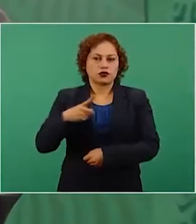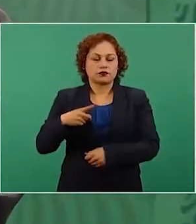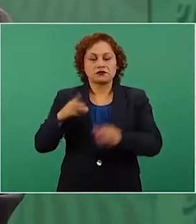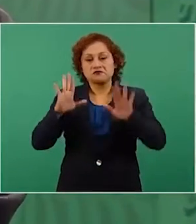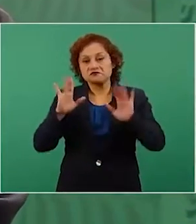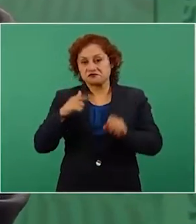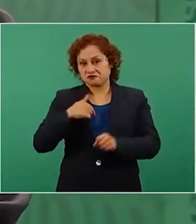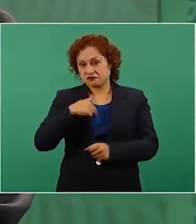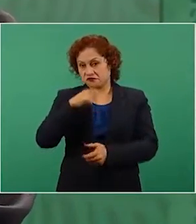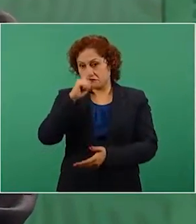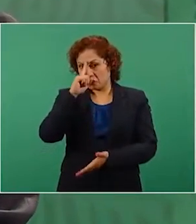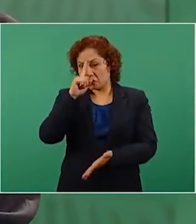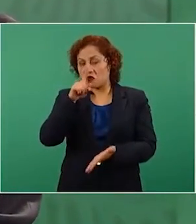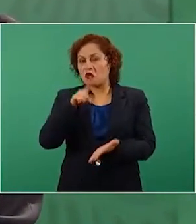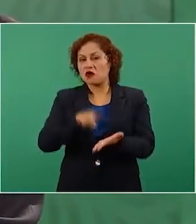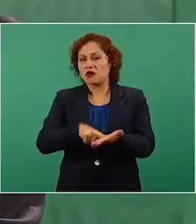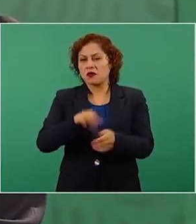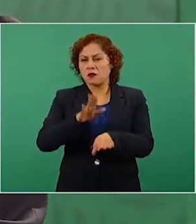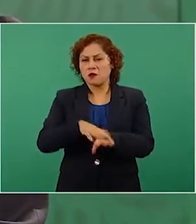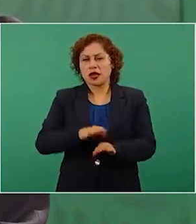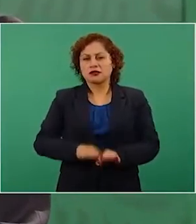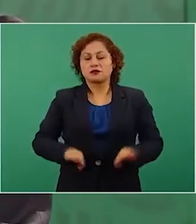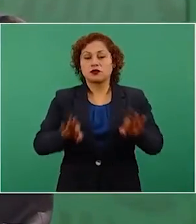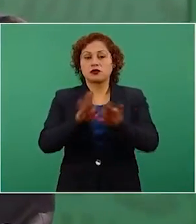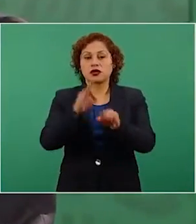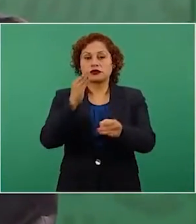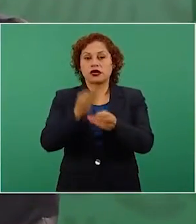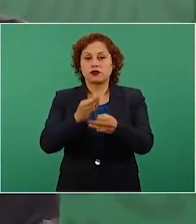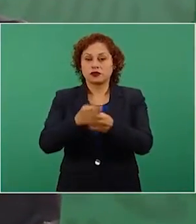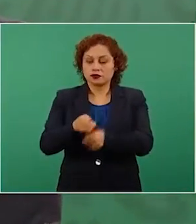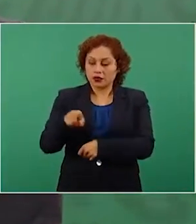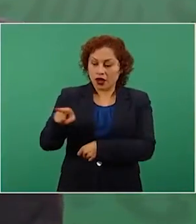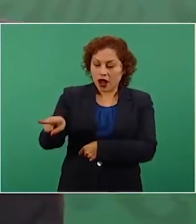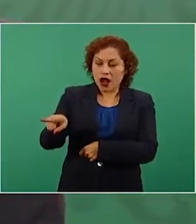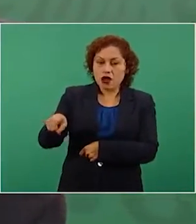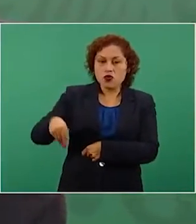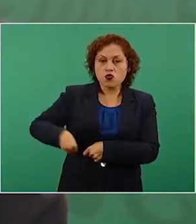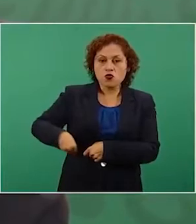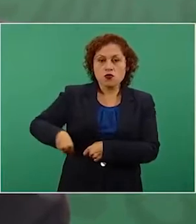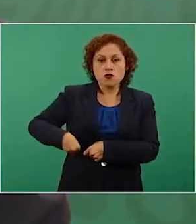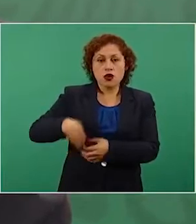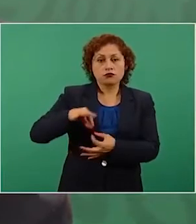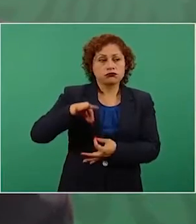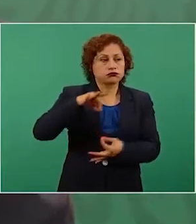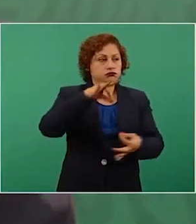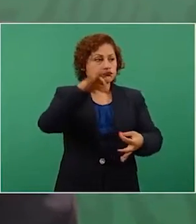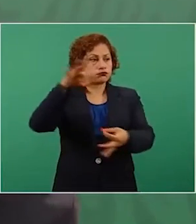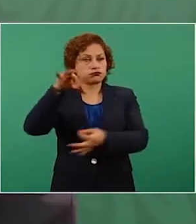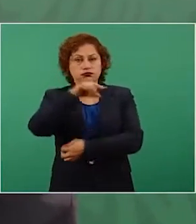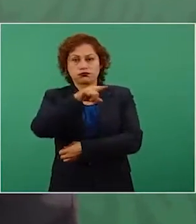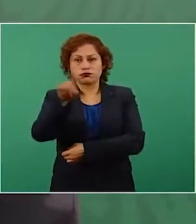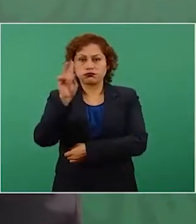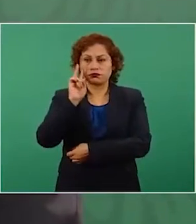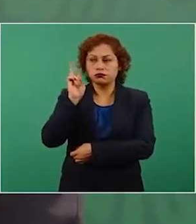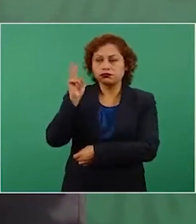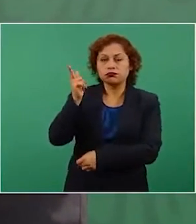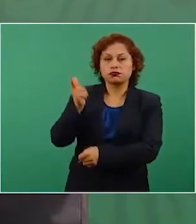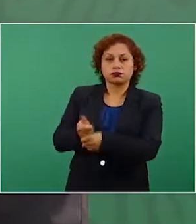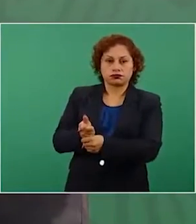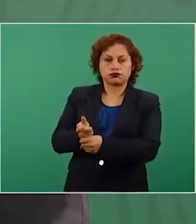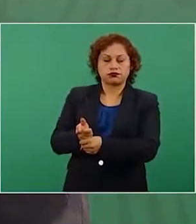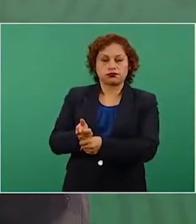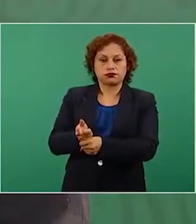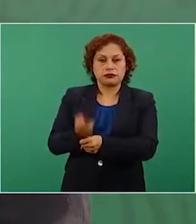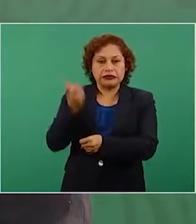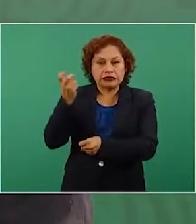por lo que hicieron. La gente no